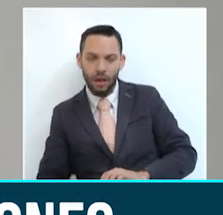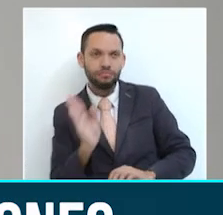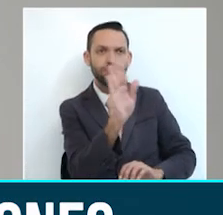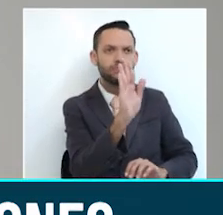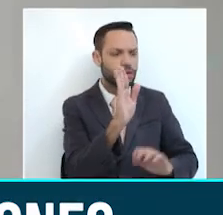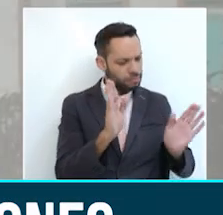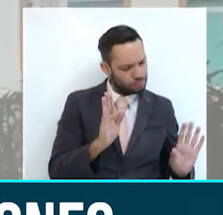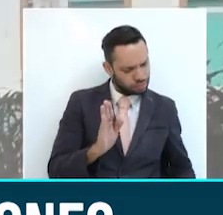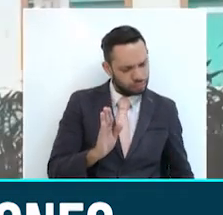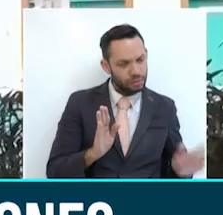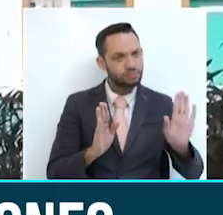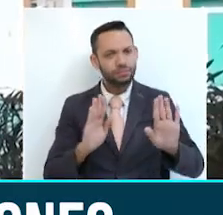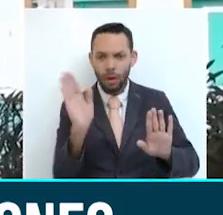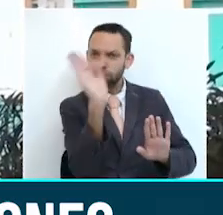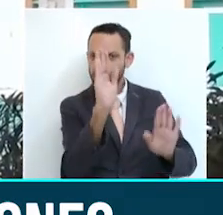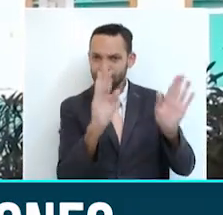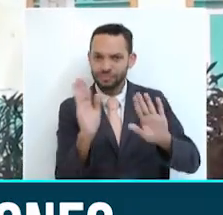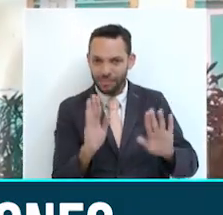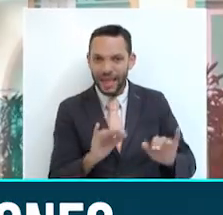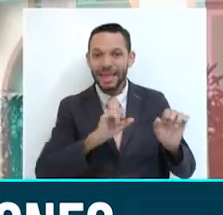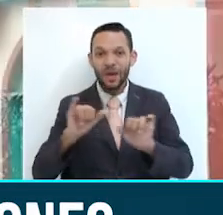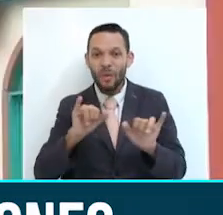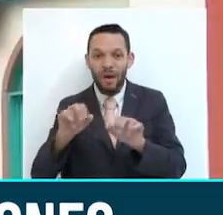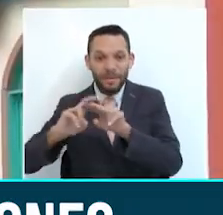republicano que es como el centro histórico de Manizales.